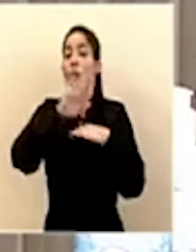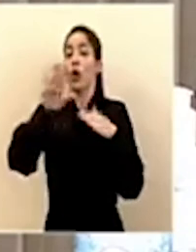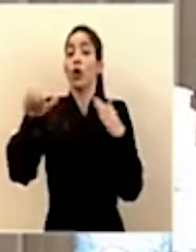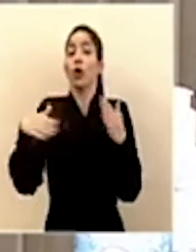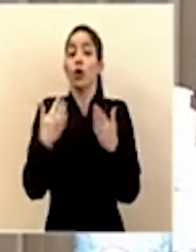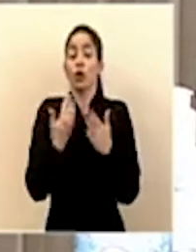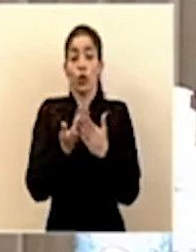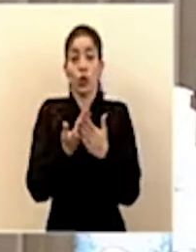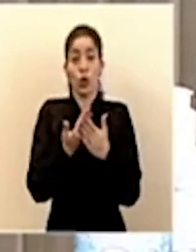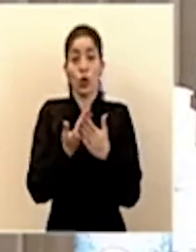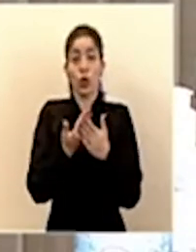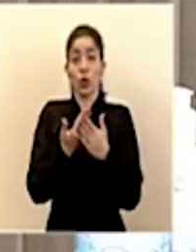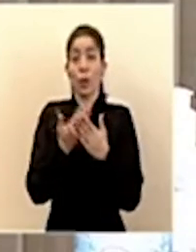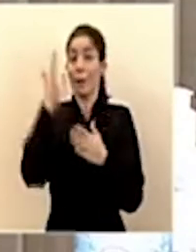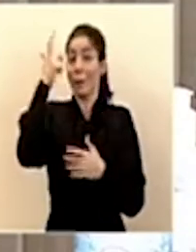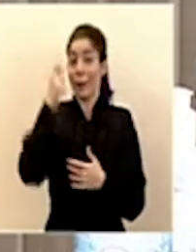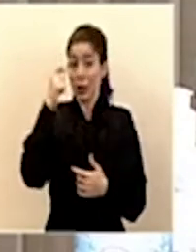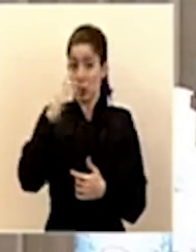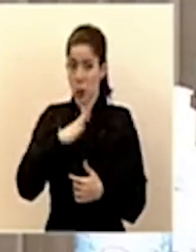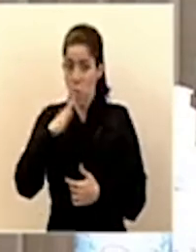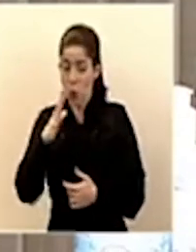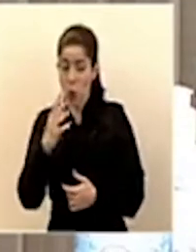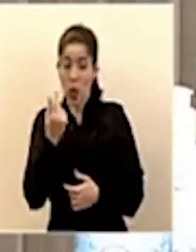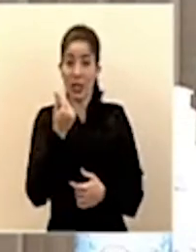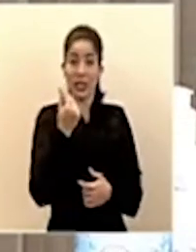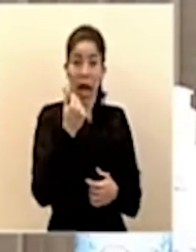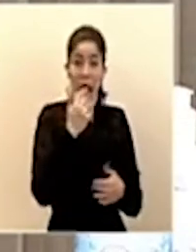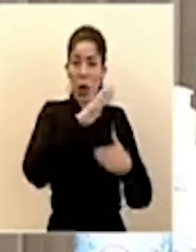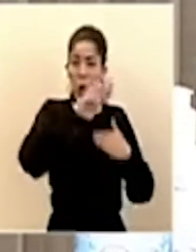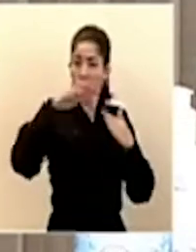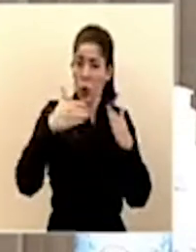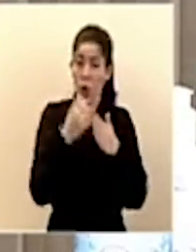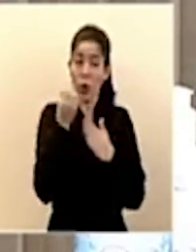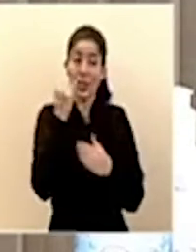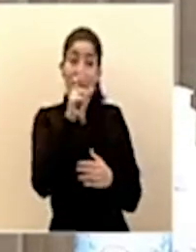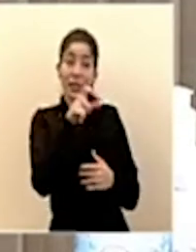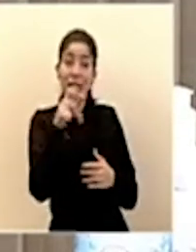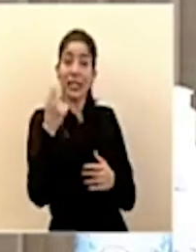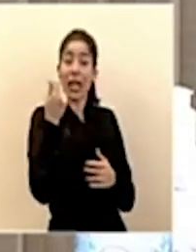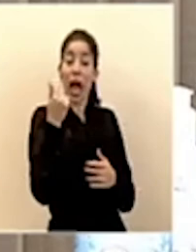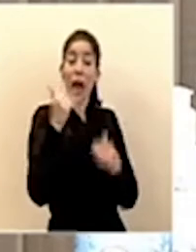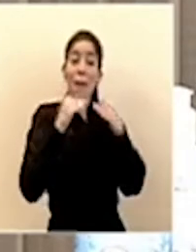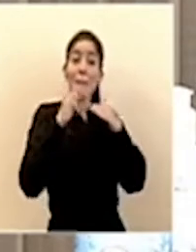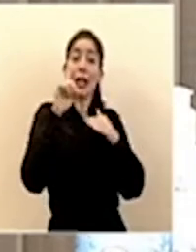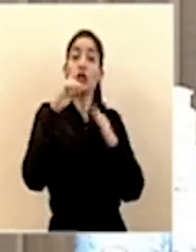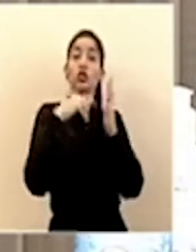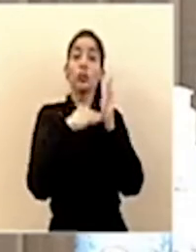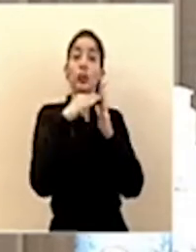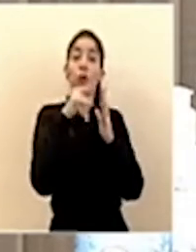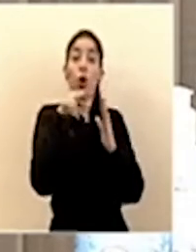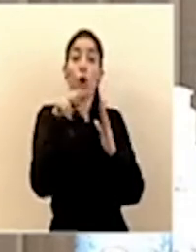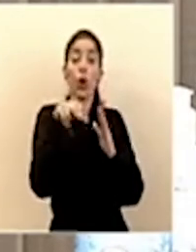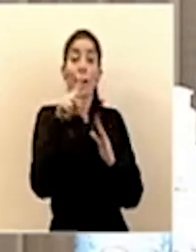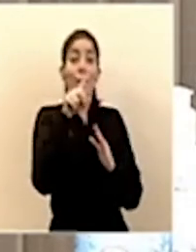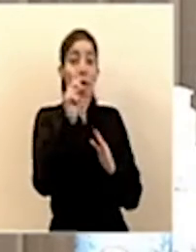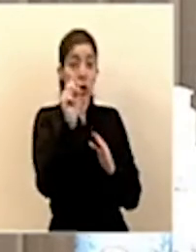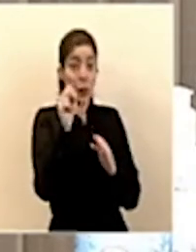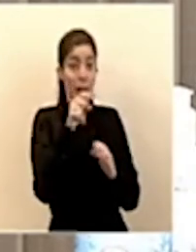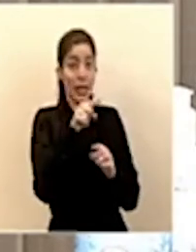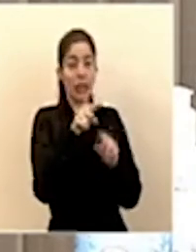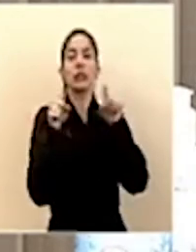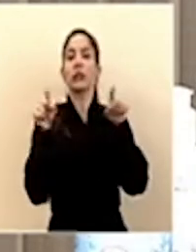Todas las pensiones y todos los salarios mayores de un millón de colones por mes serían